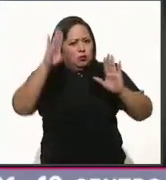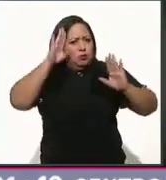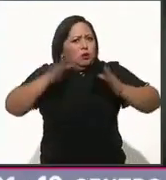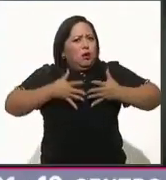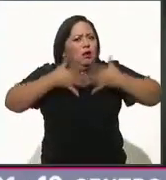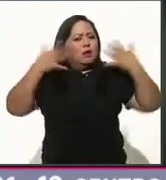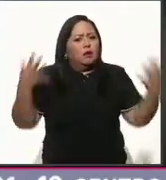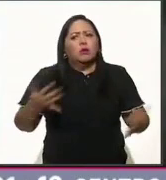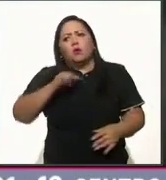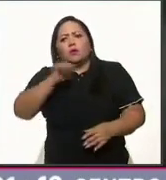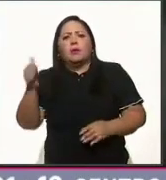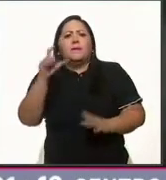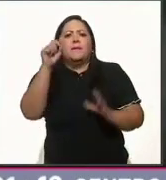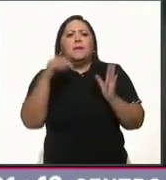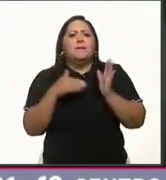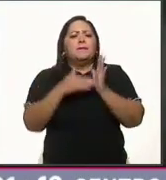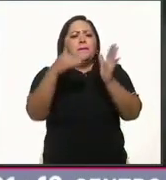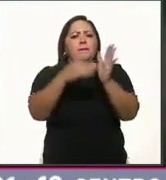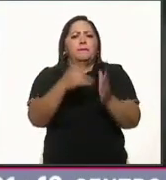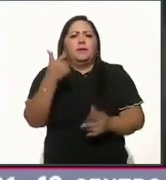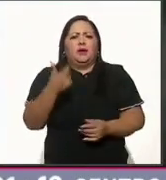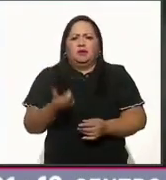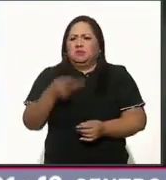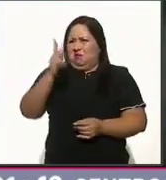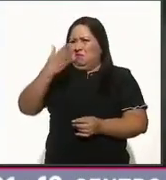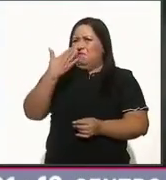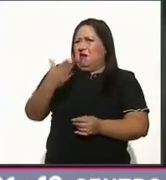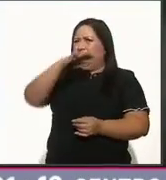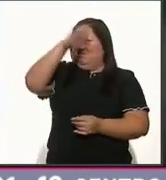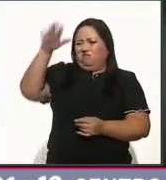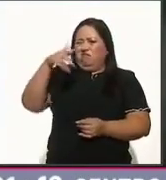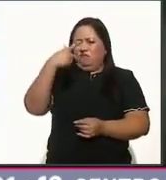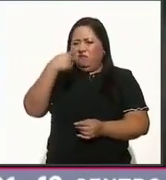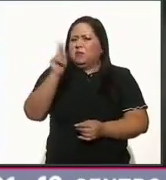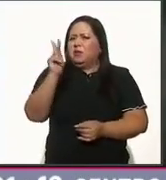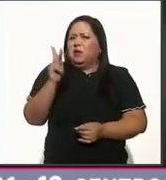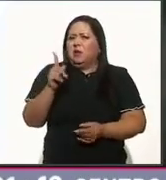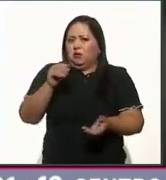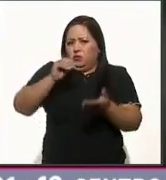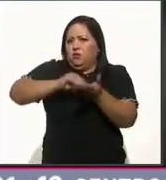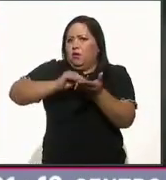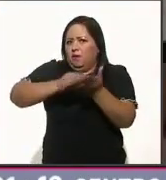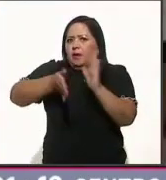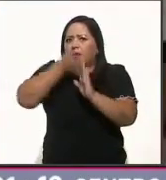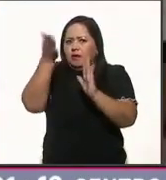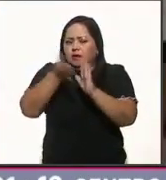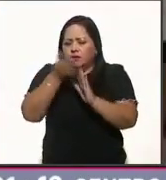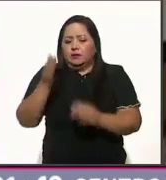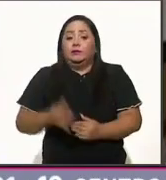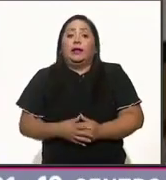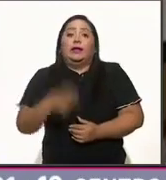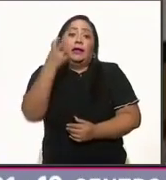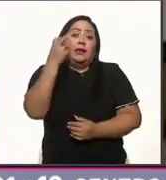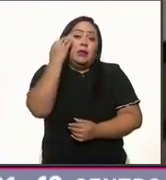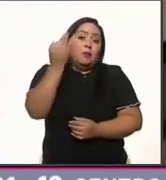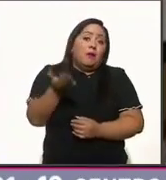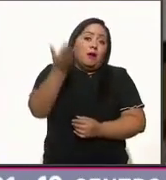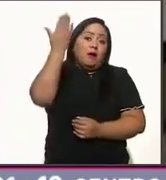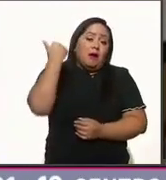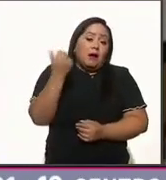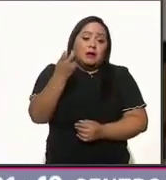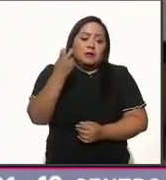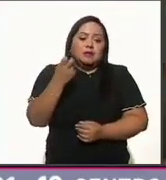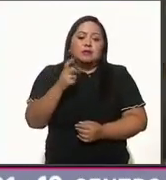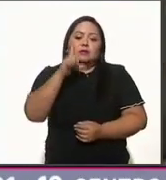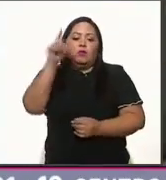y la de 20 millones de pesos, que tiene mala fachada, pero pues está todavía en proceso de construcción. Entonces llegó la